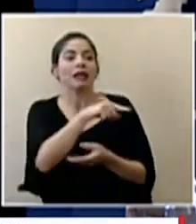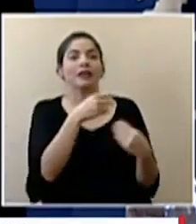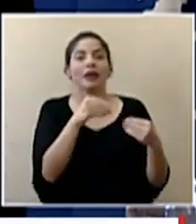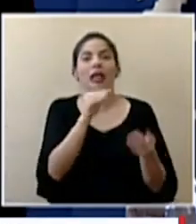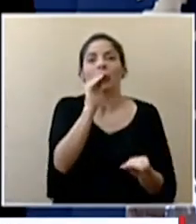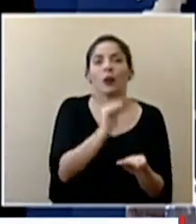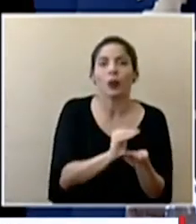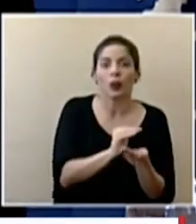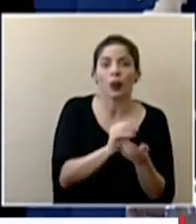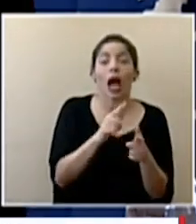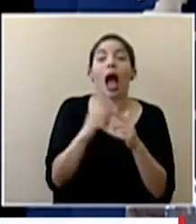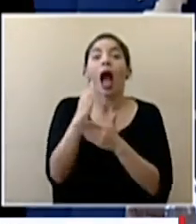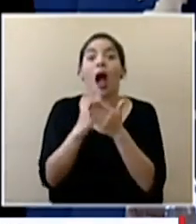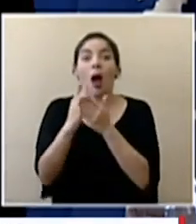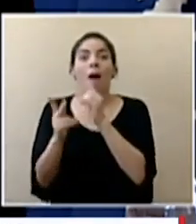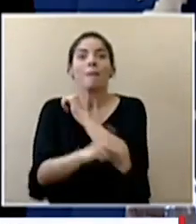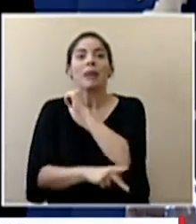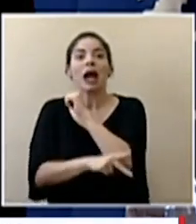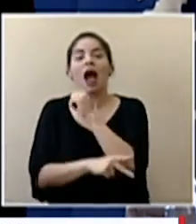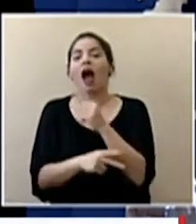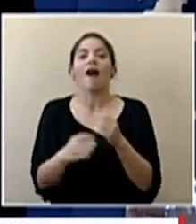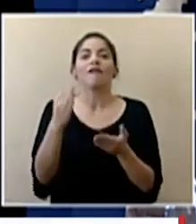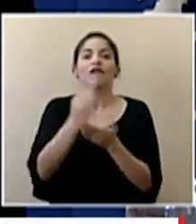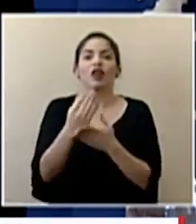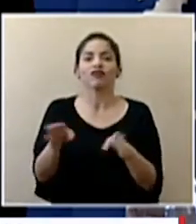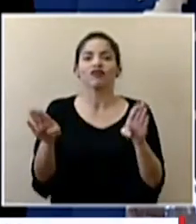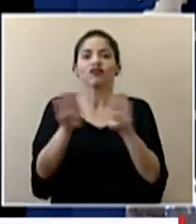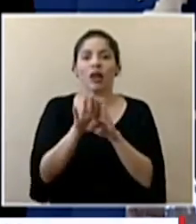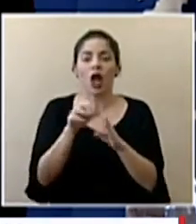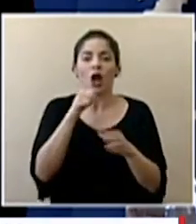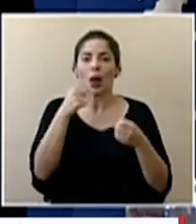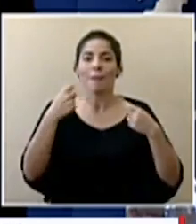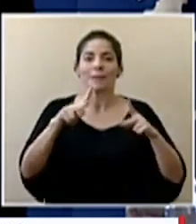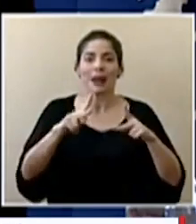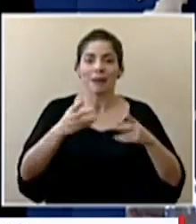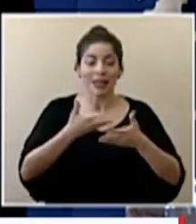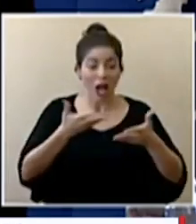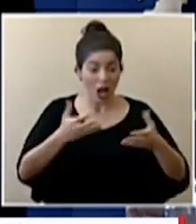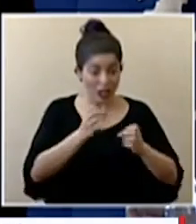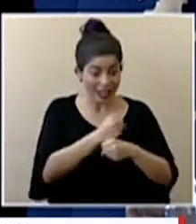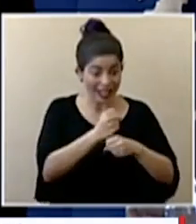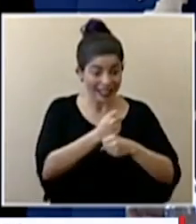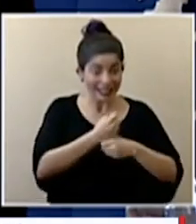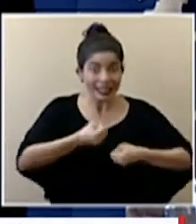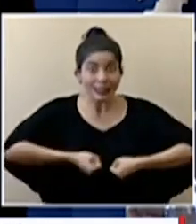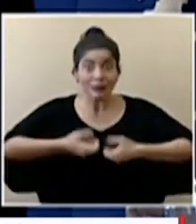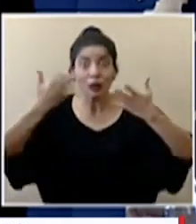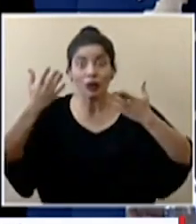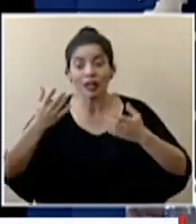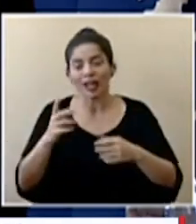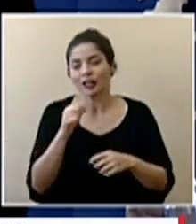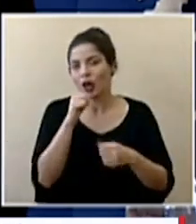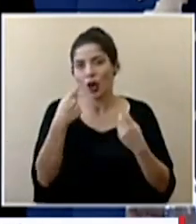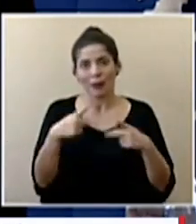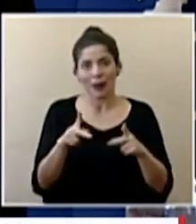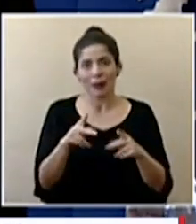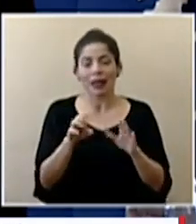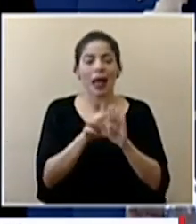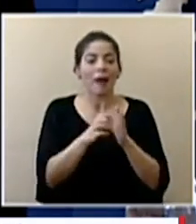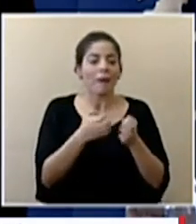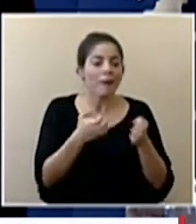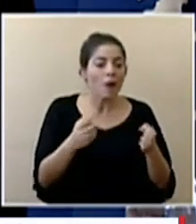países que están cerrando fronteras para la exportación de artículos sean equipos duraderos o insumos